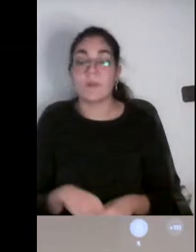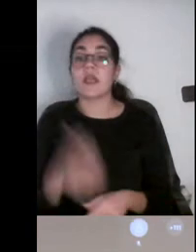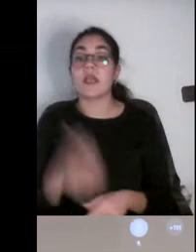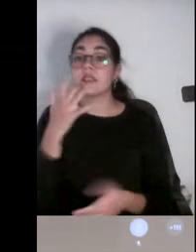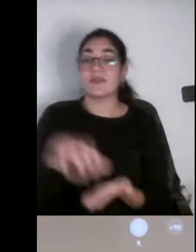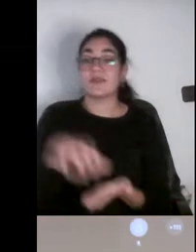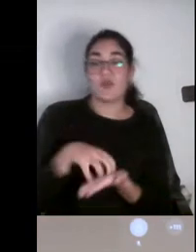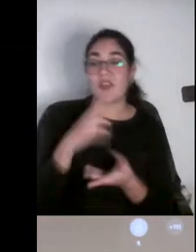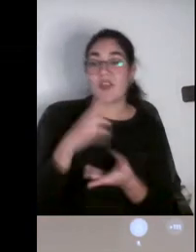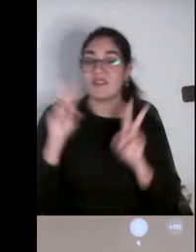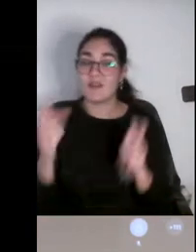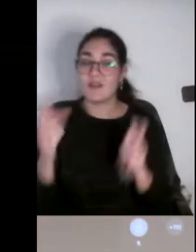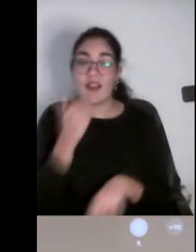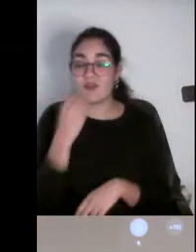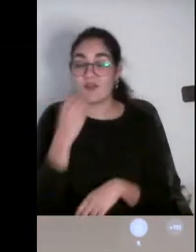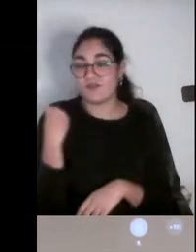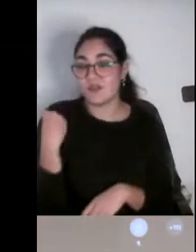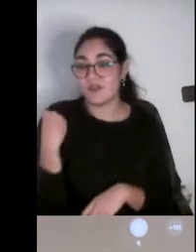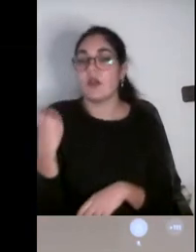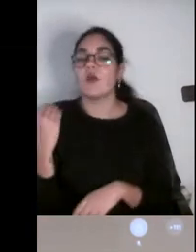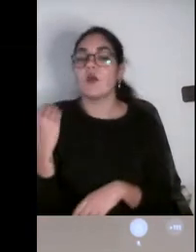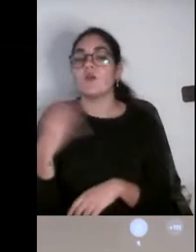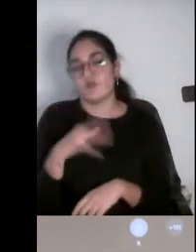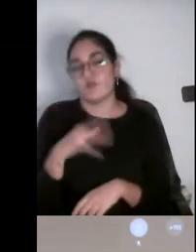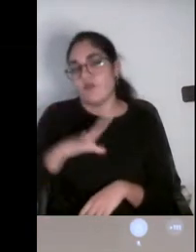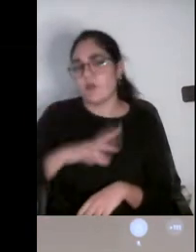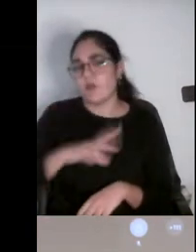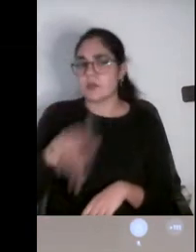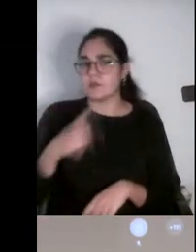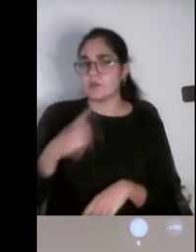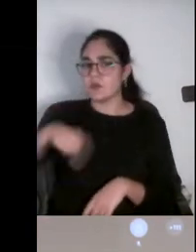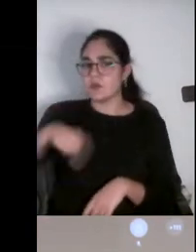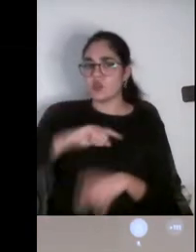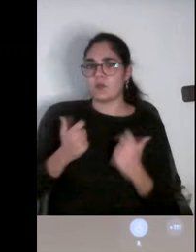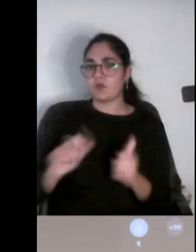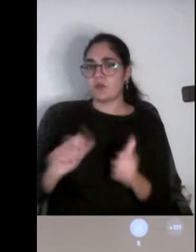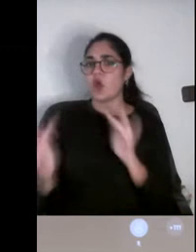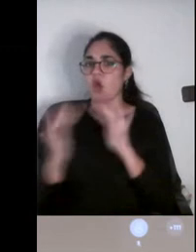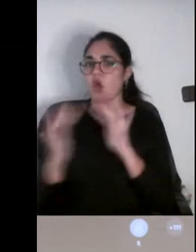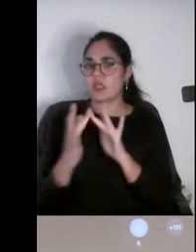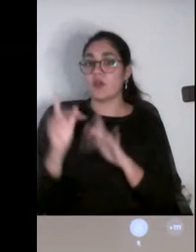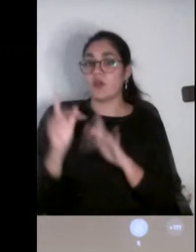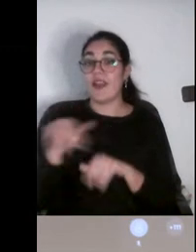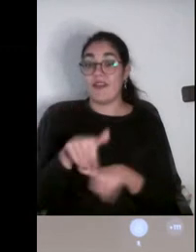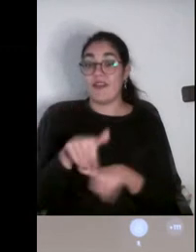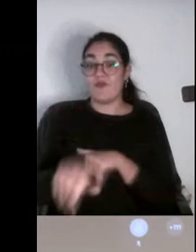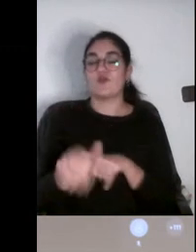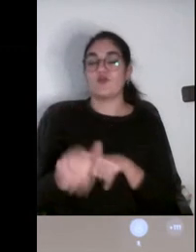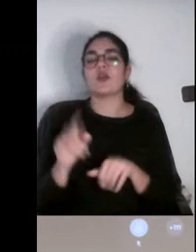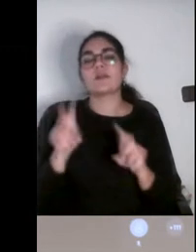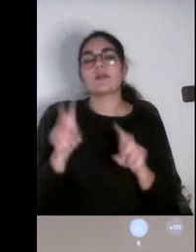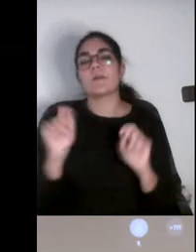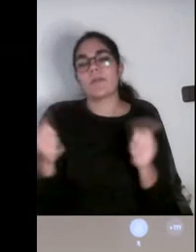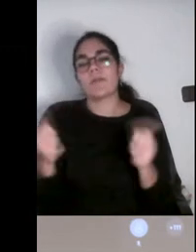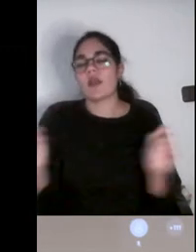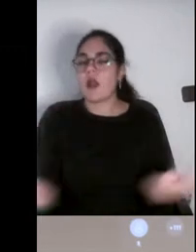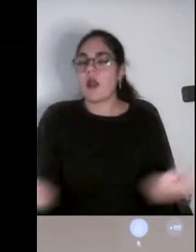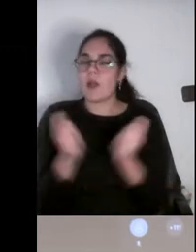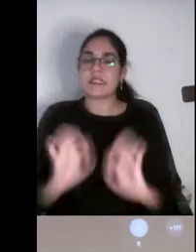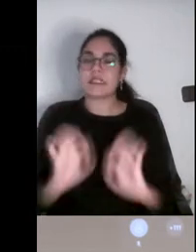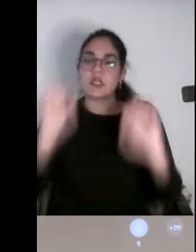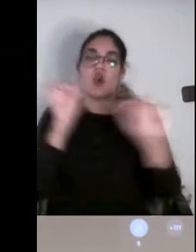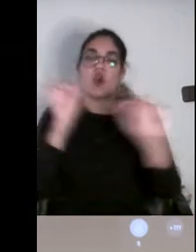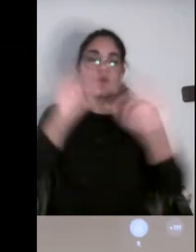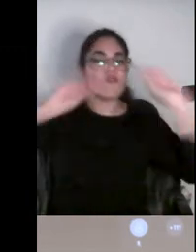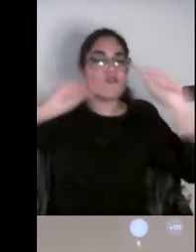o cualquier cosa al respecto, pues obviamente también contactad con nosotros. En enero empezaremos una campaña un poco de formación también sobre ese tema para